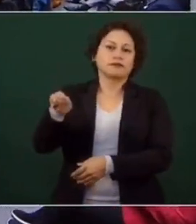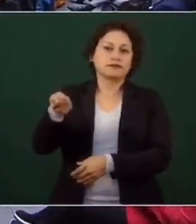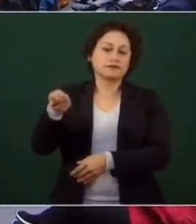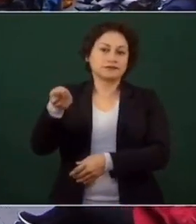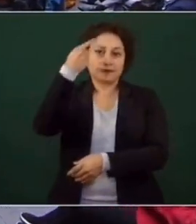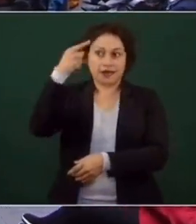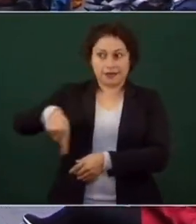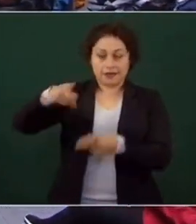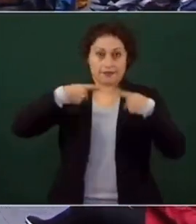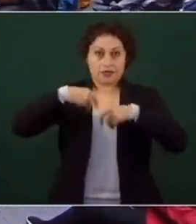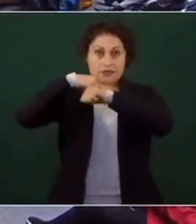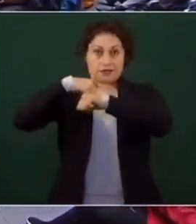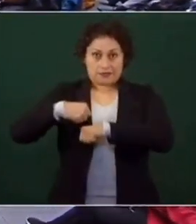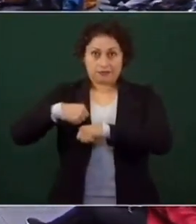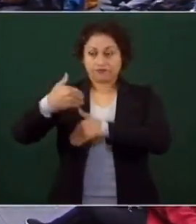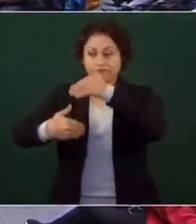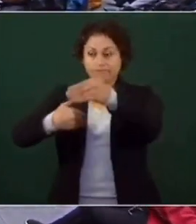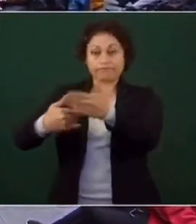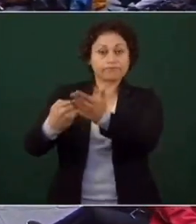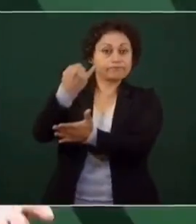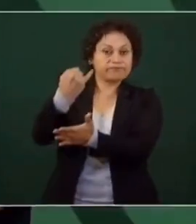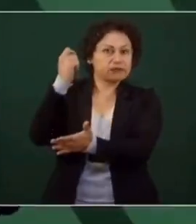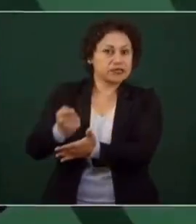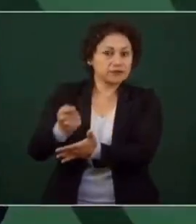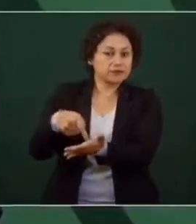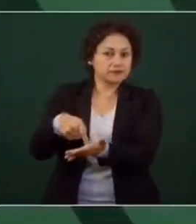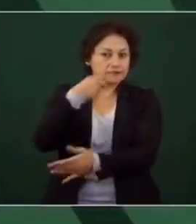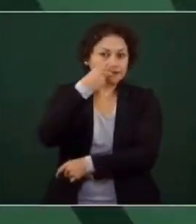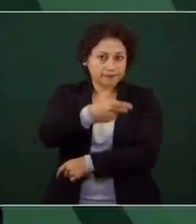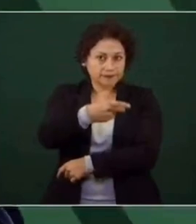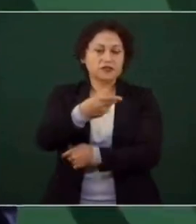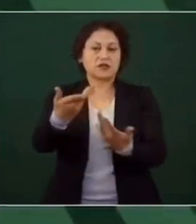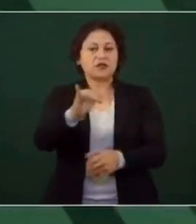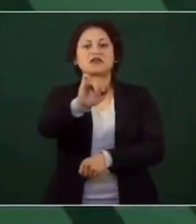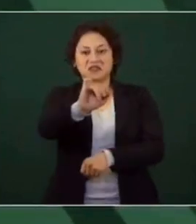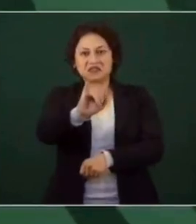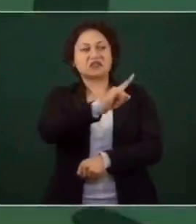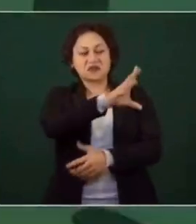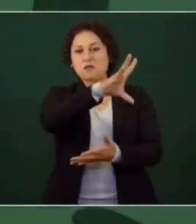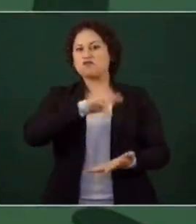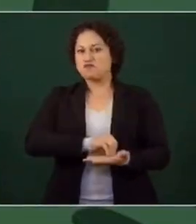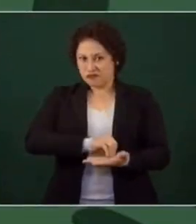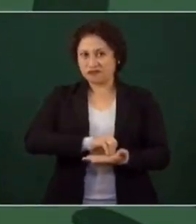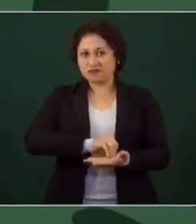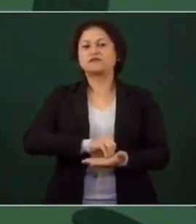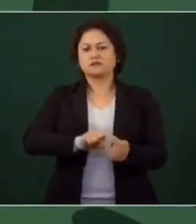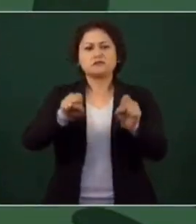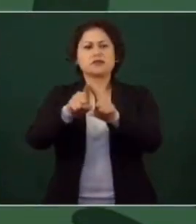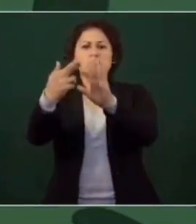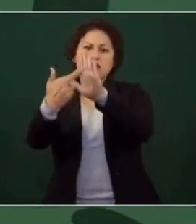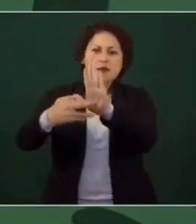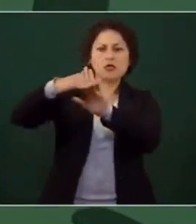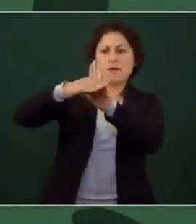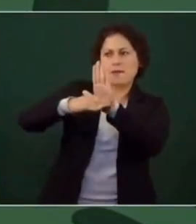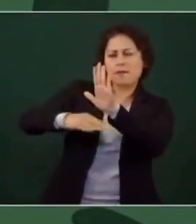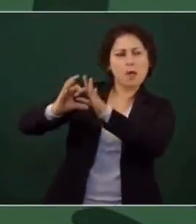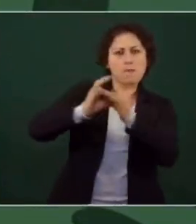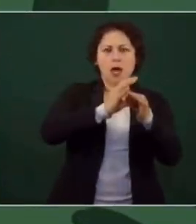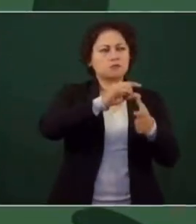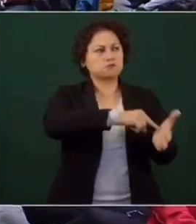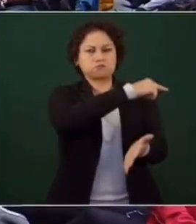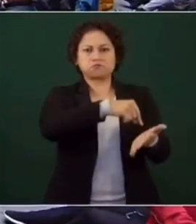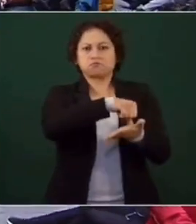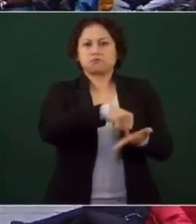ya una vez que resuelva, y si dicen hubo plagio y por lo mismo de conformidad con las normas establecidas, se debe de cancelar